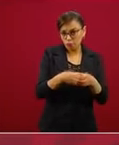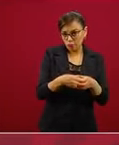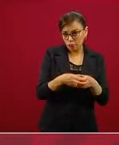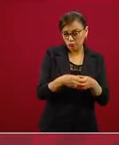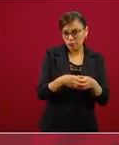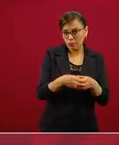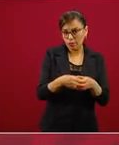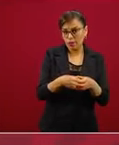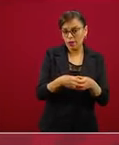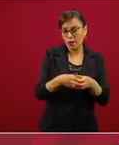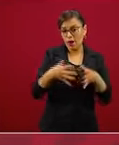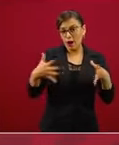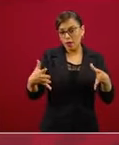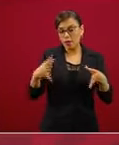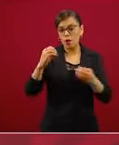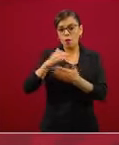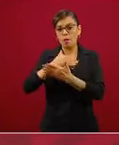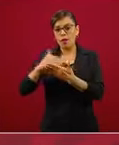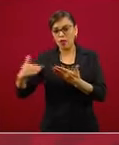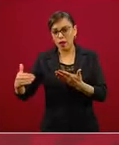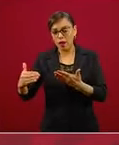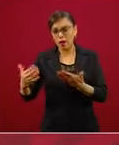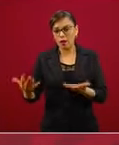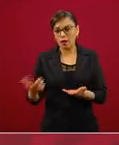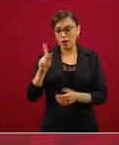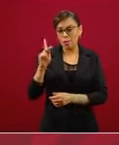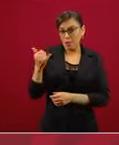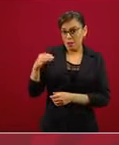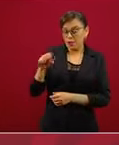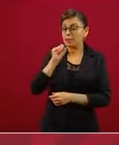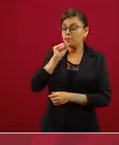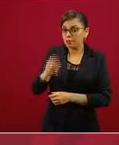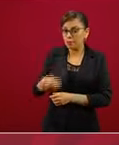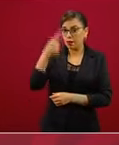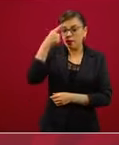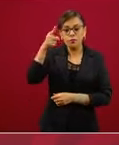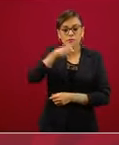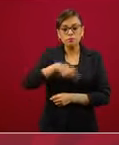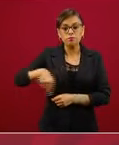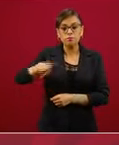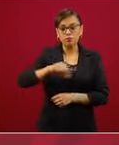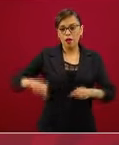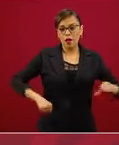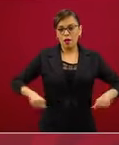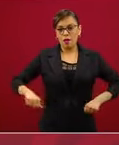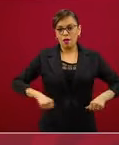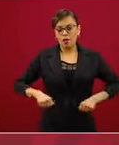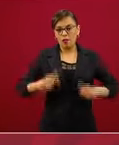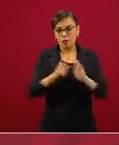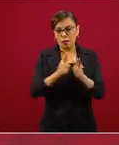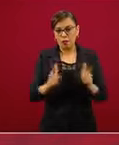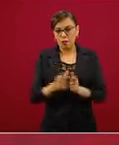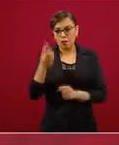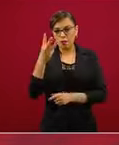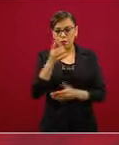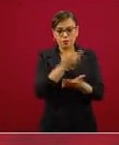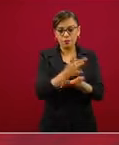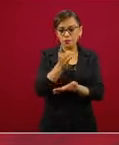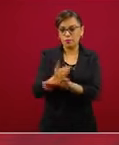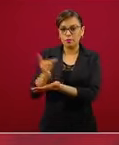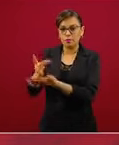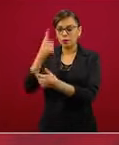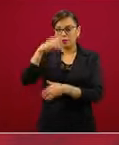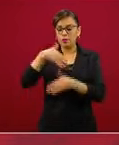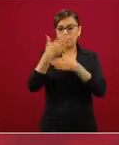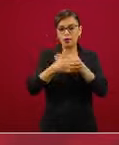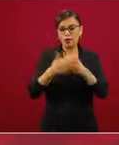e incluso hasta microempresas que estarían participando en estas actividades de estos tres sectores que están planteándose como apertura para el